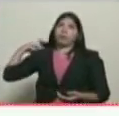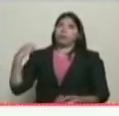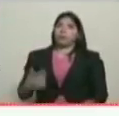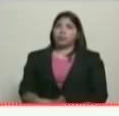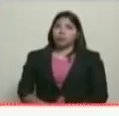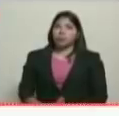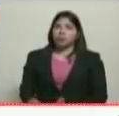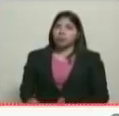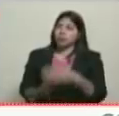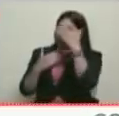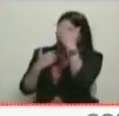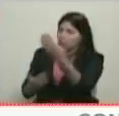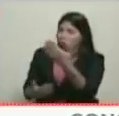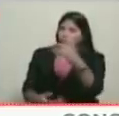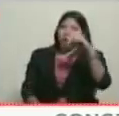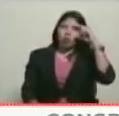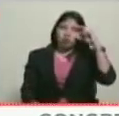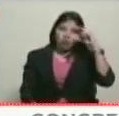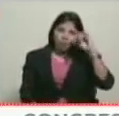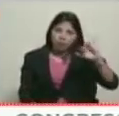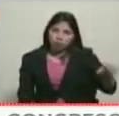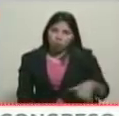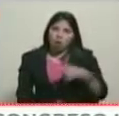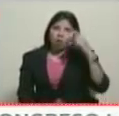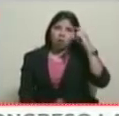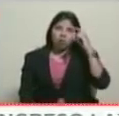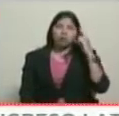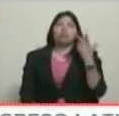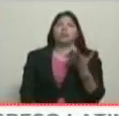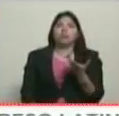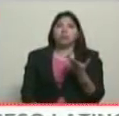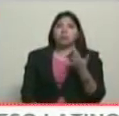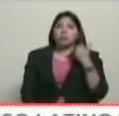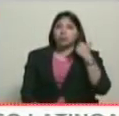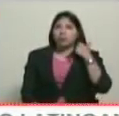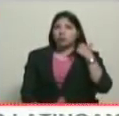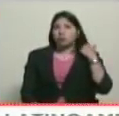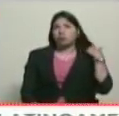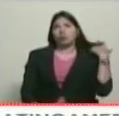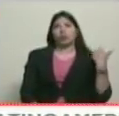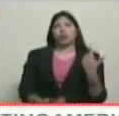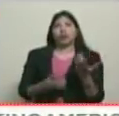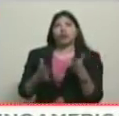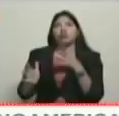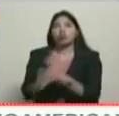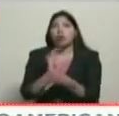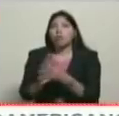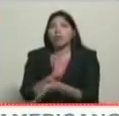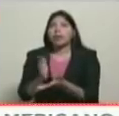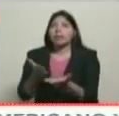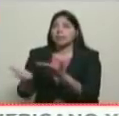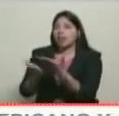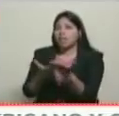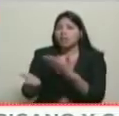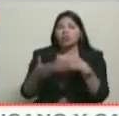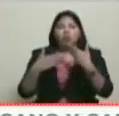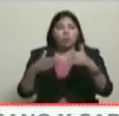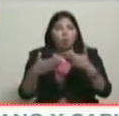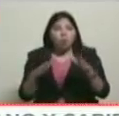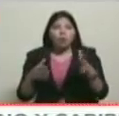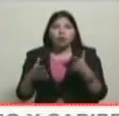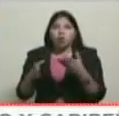saluda José Manuel Blanco, también acá en el estudio venezolana de televisión. En cuanto a los servicios públicos, la garantía de protección de los servicios